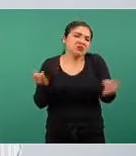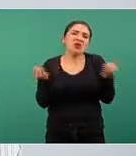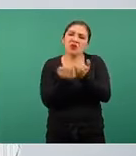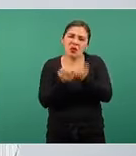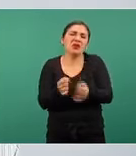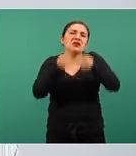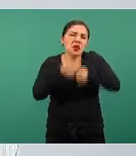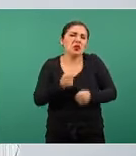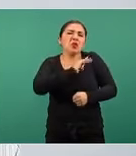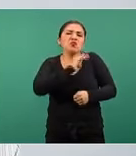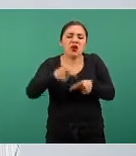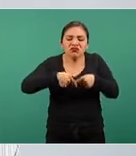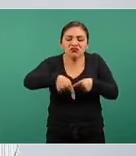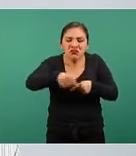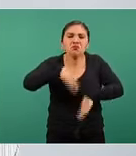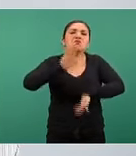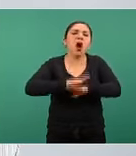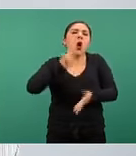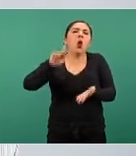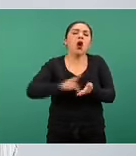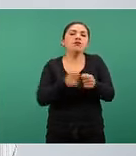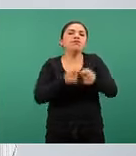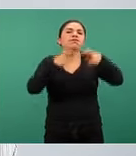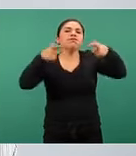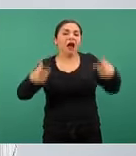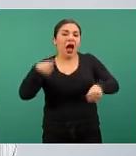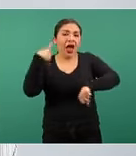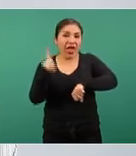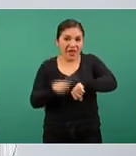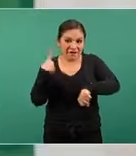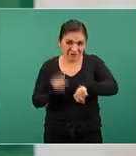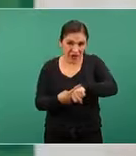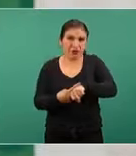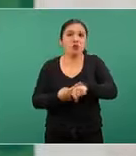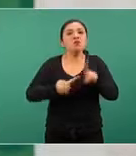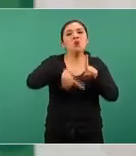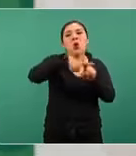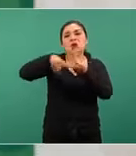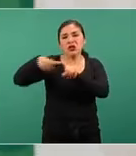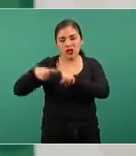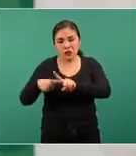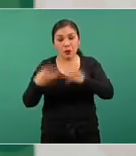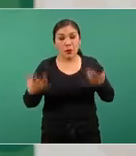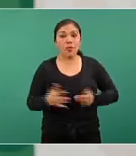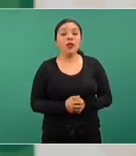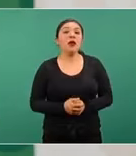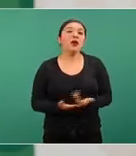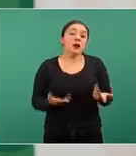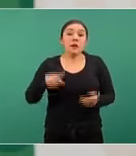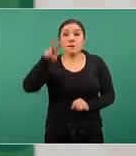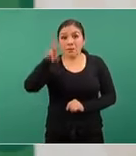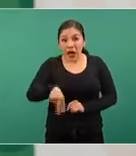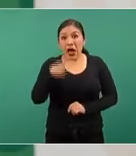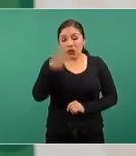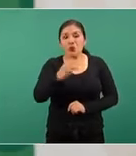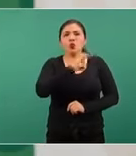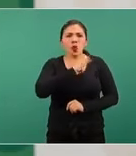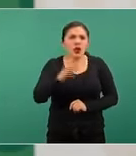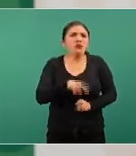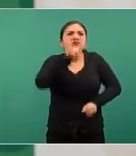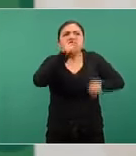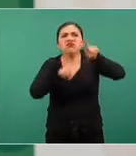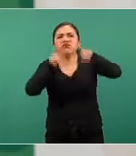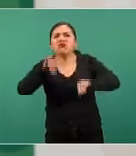en la carga de enfermedades, es decir, en los casos confirmados de la misma. Obviamente, esto puede variar